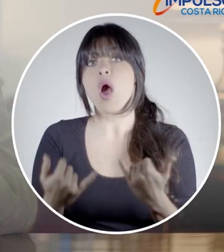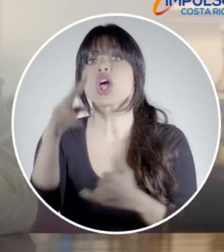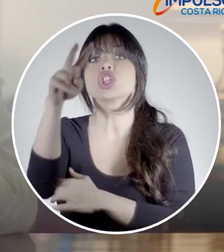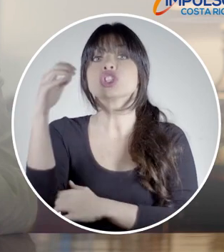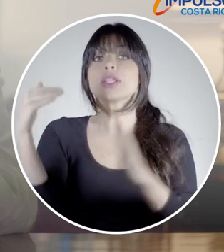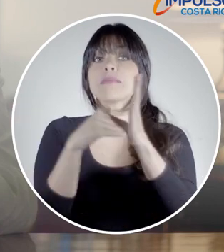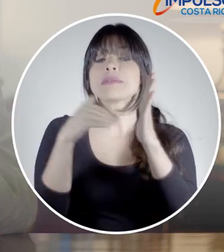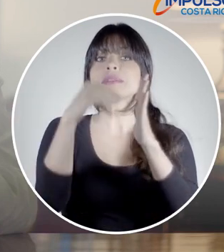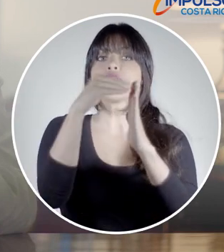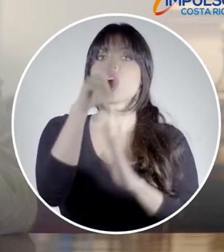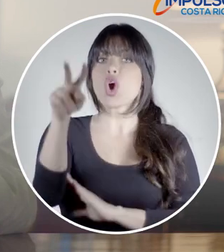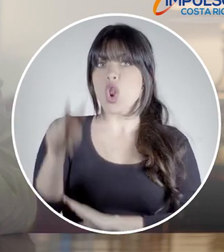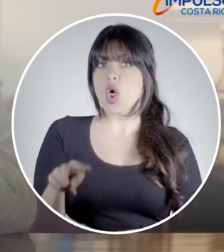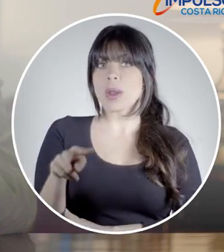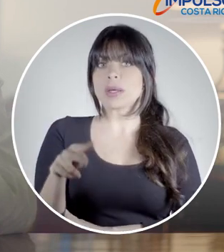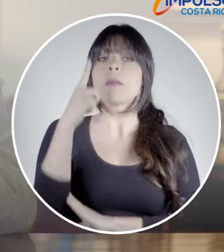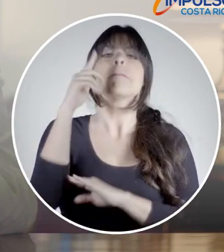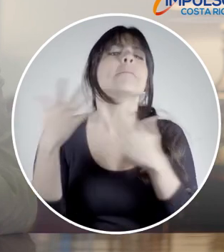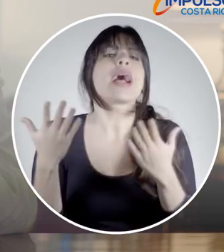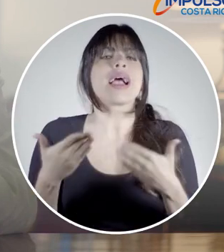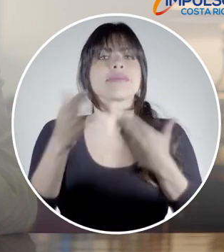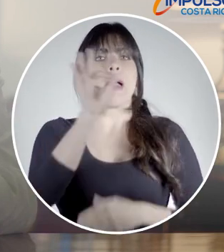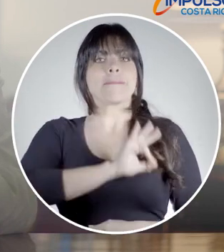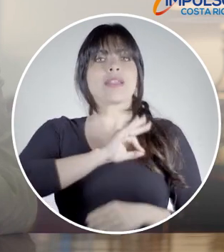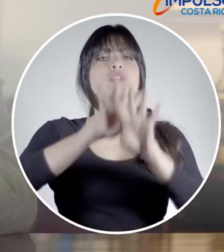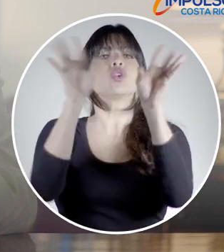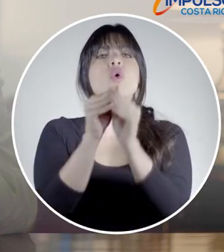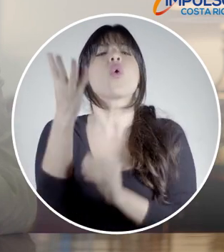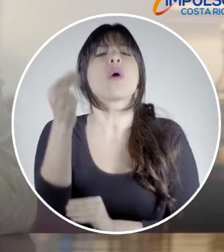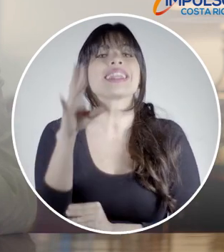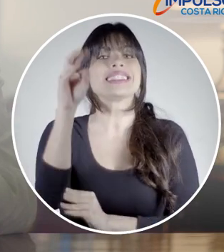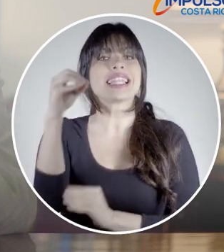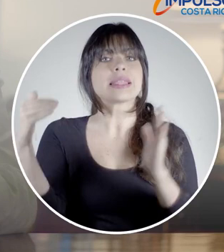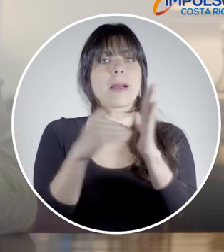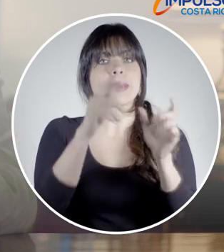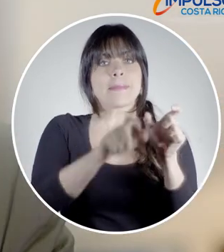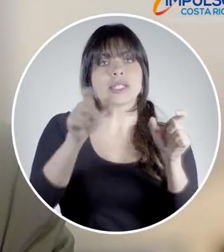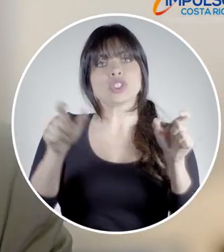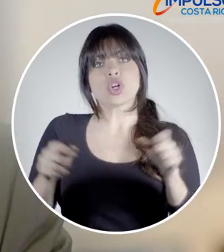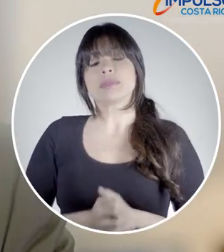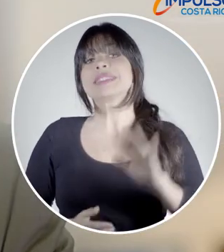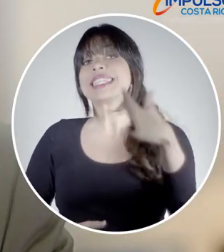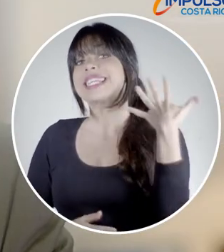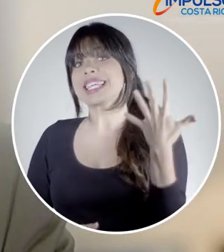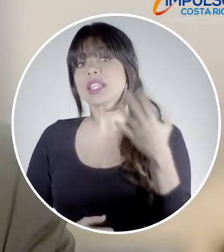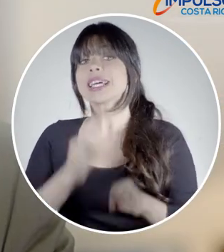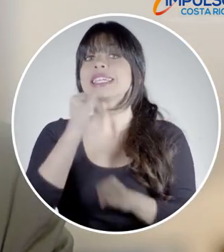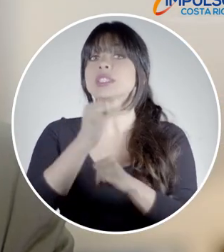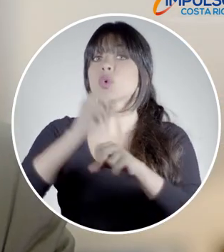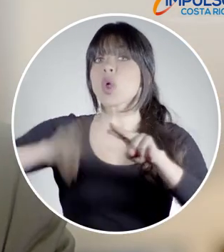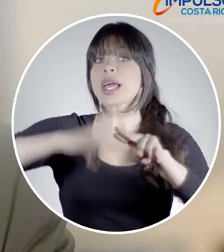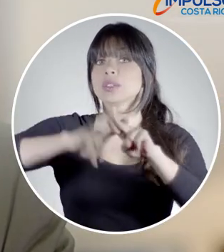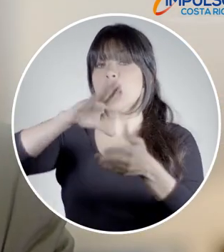200 mil millones de colones para dar beneficio a un total de 70 mil personas. Quinto, el